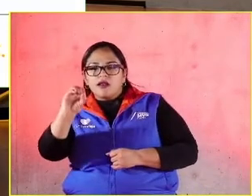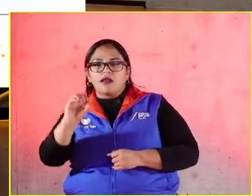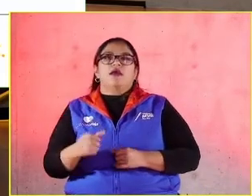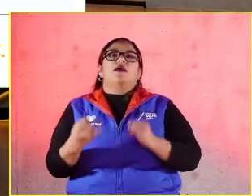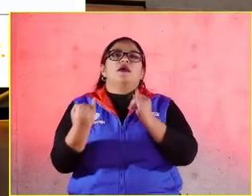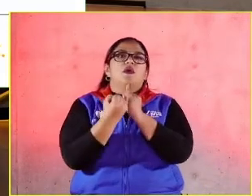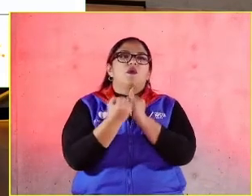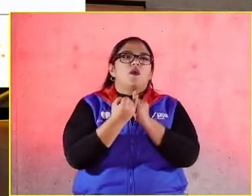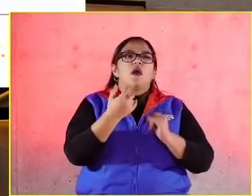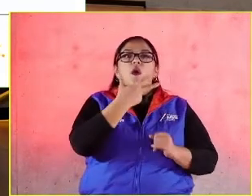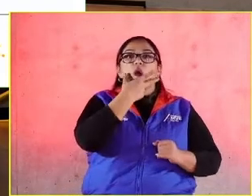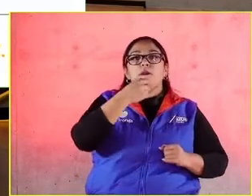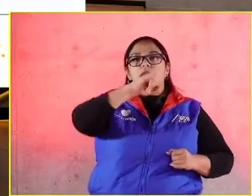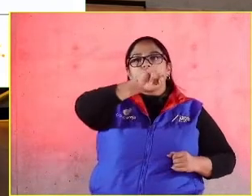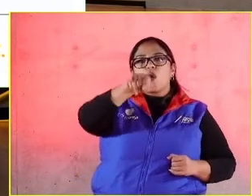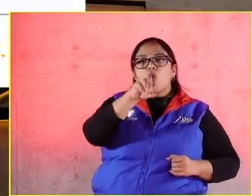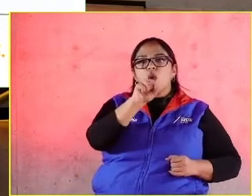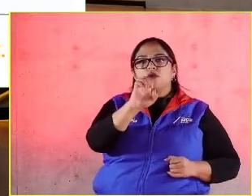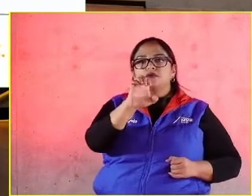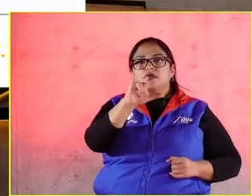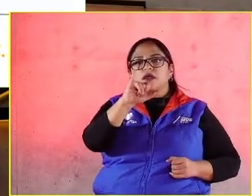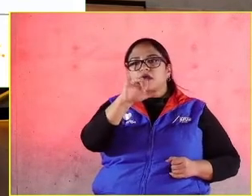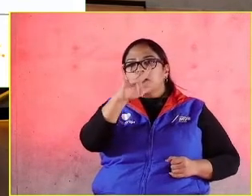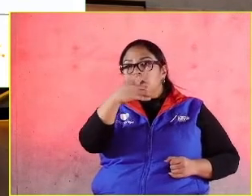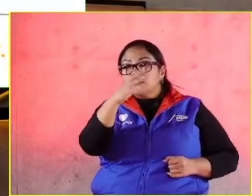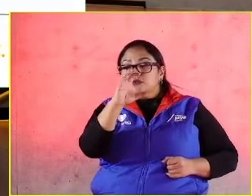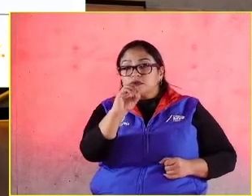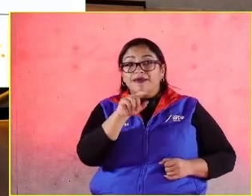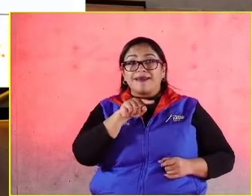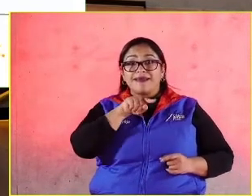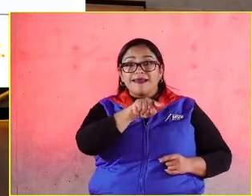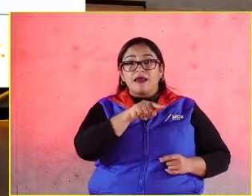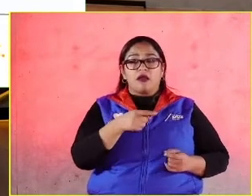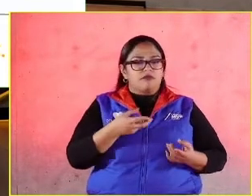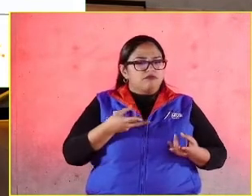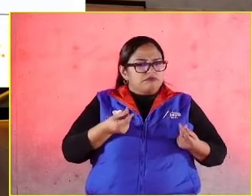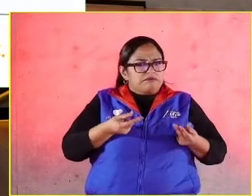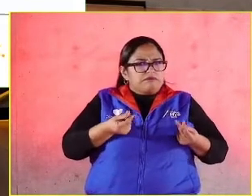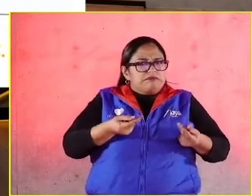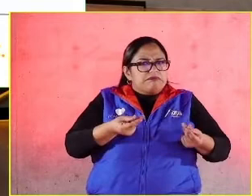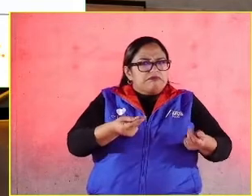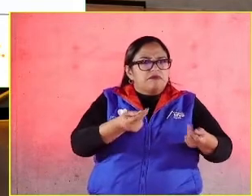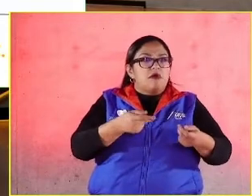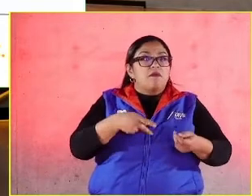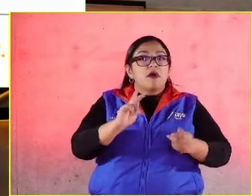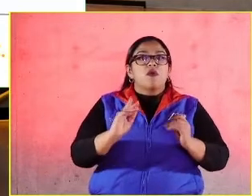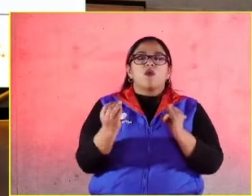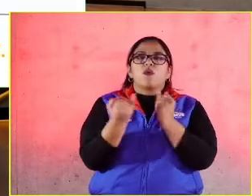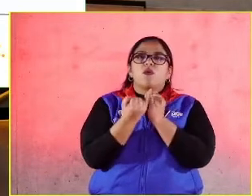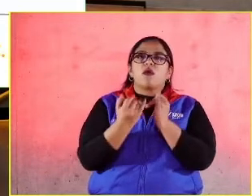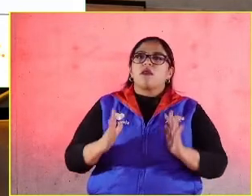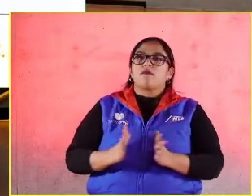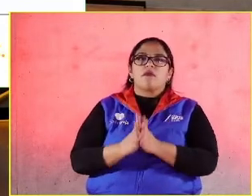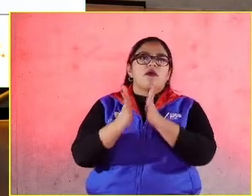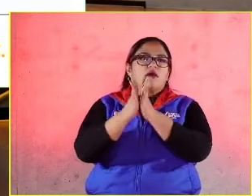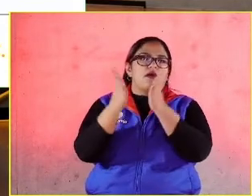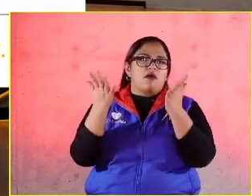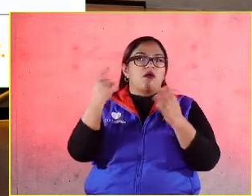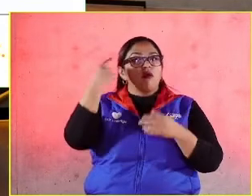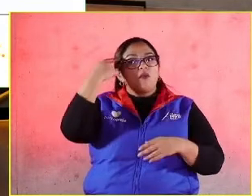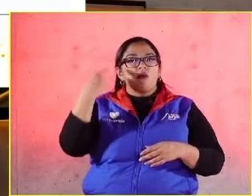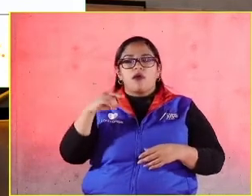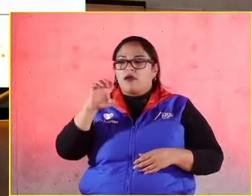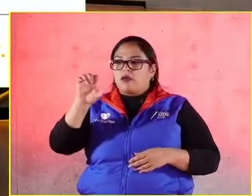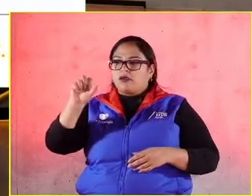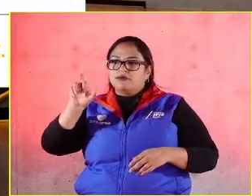no solo está ahí impulsando y coordinando, él ha estado participando del proceso de ser una empresa